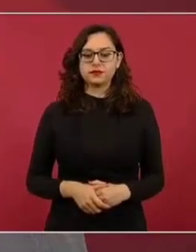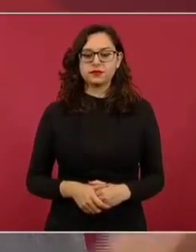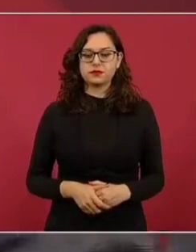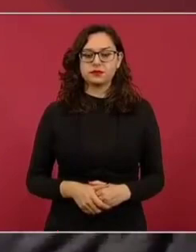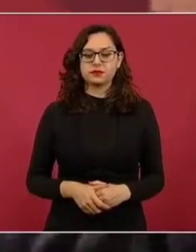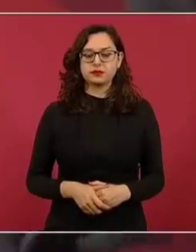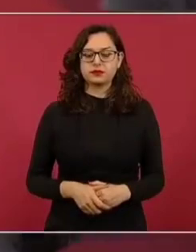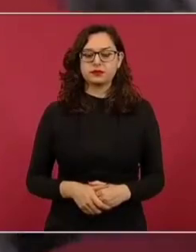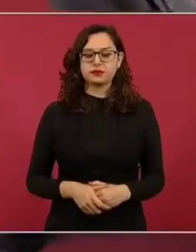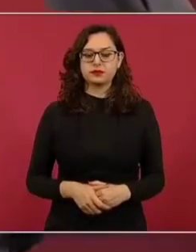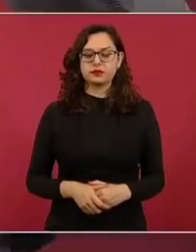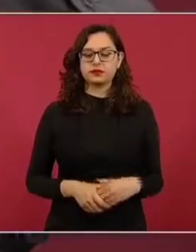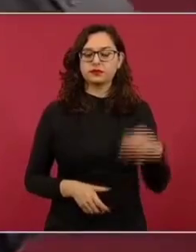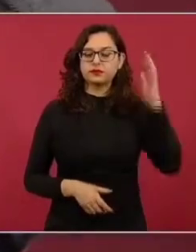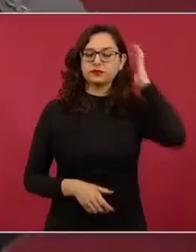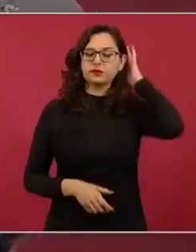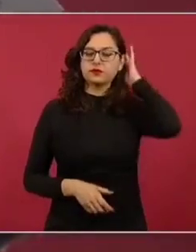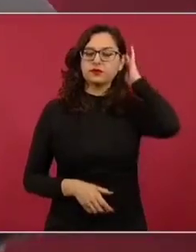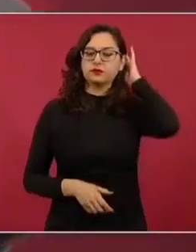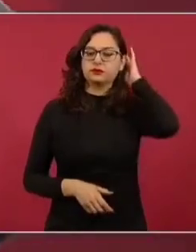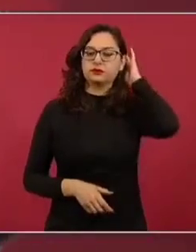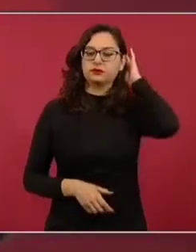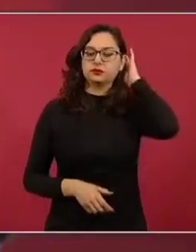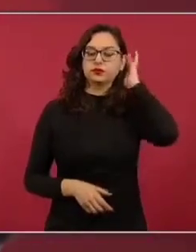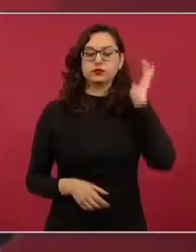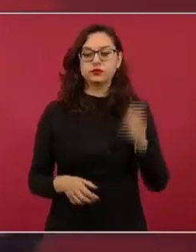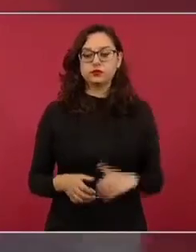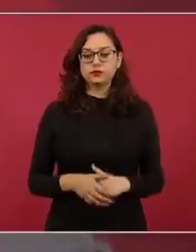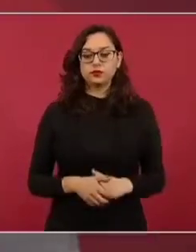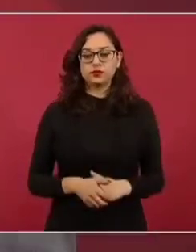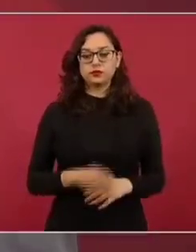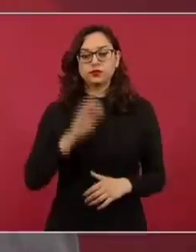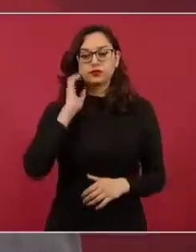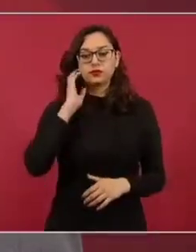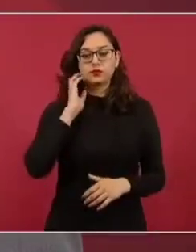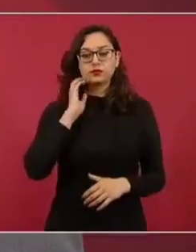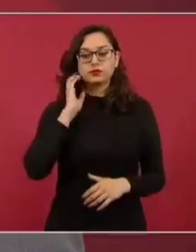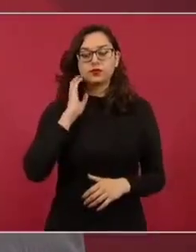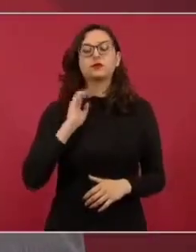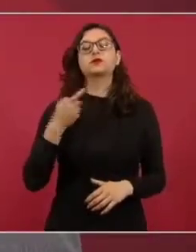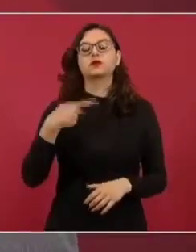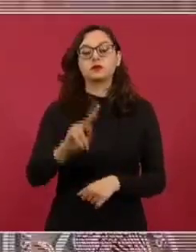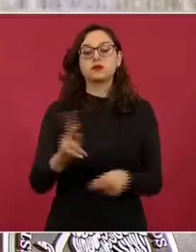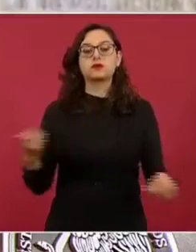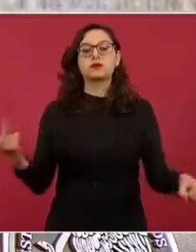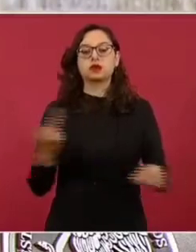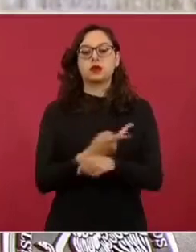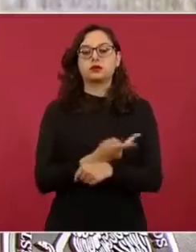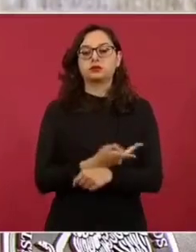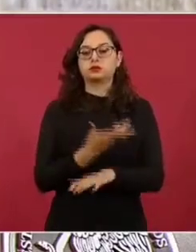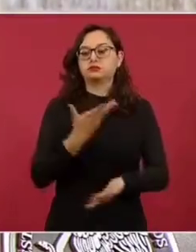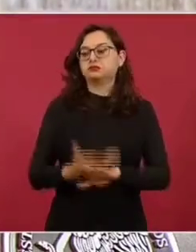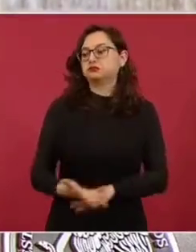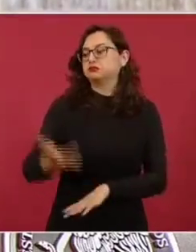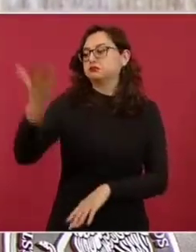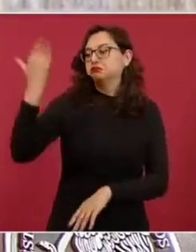Pero era una costumbre. Si no hay línea,